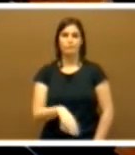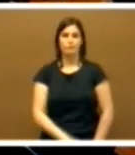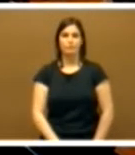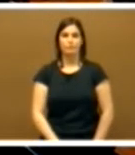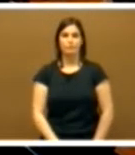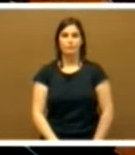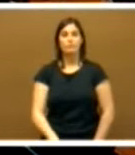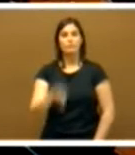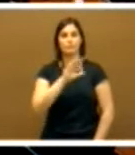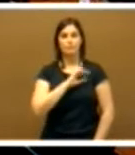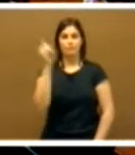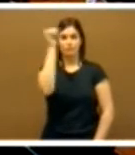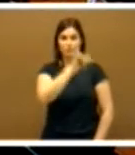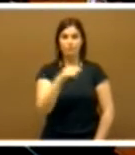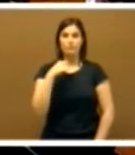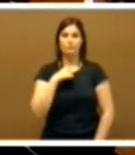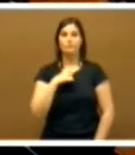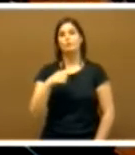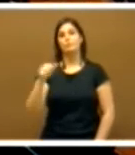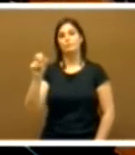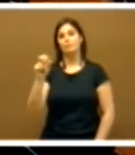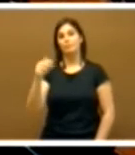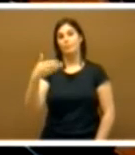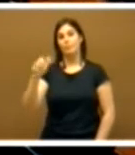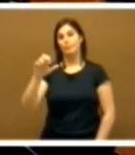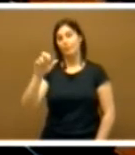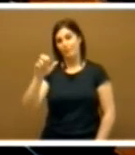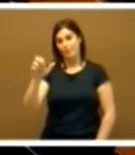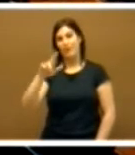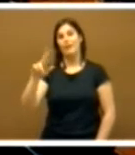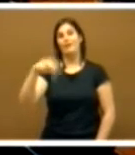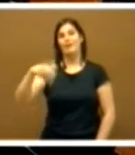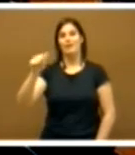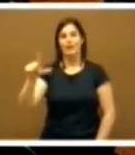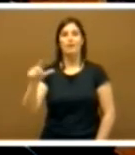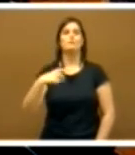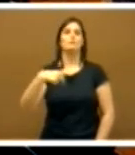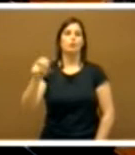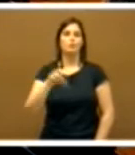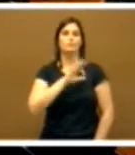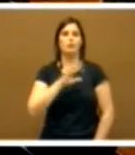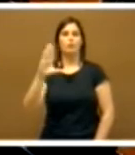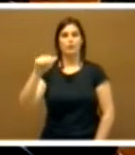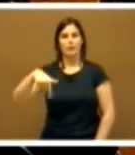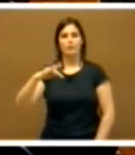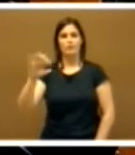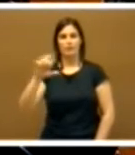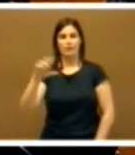Don Miguel José Bernal Carrión don Miguel Cantero Calvo